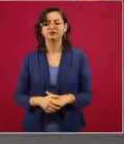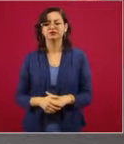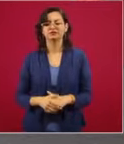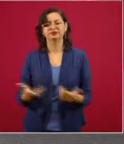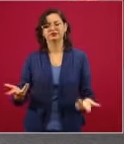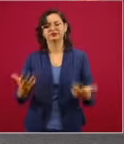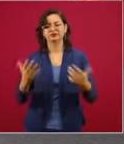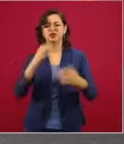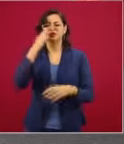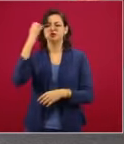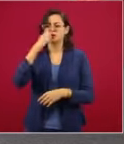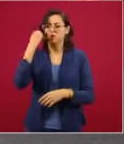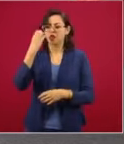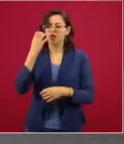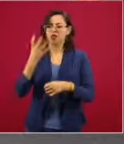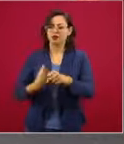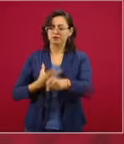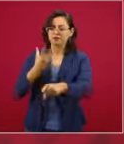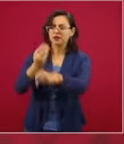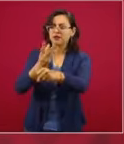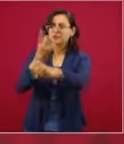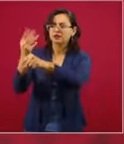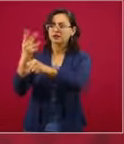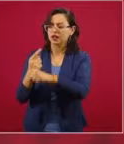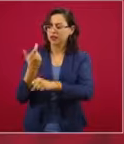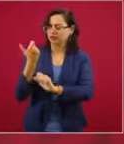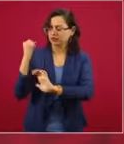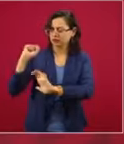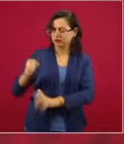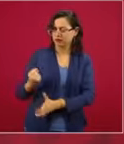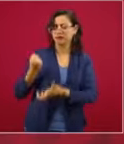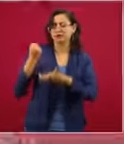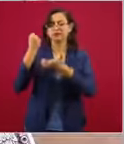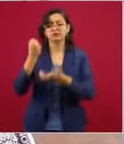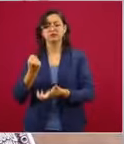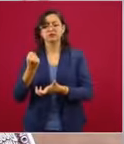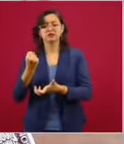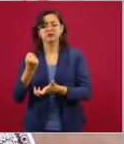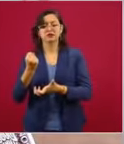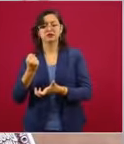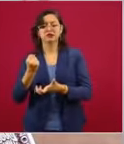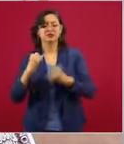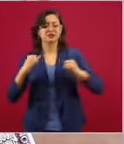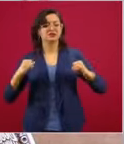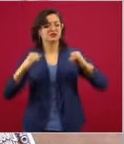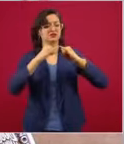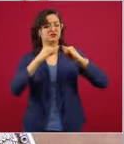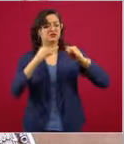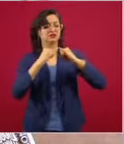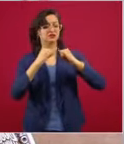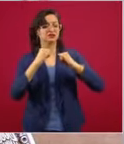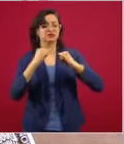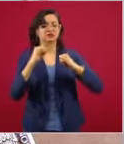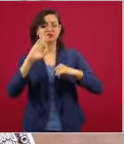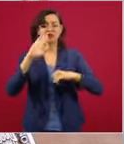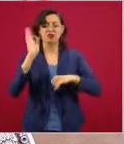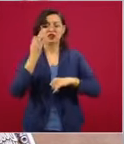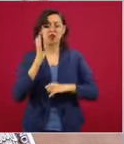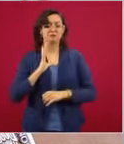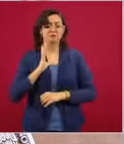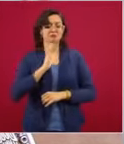que va a las escuelas? ¿Para qué pasar por varias instituciones del gobierno federal, estatal,